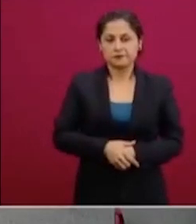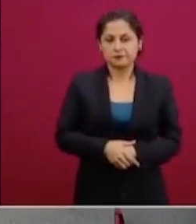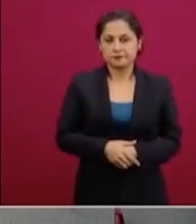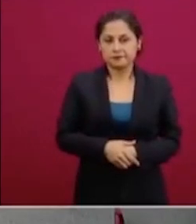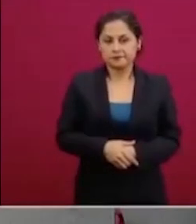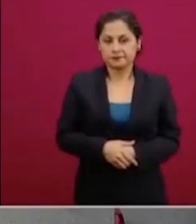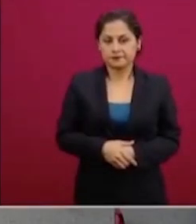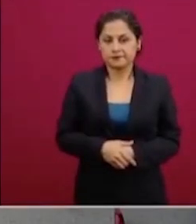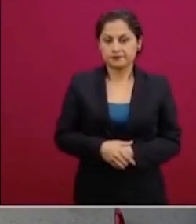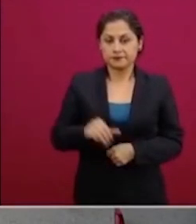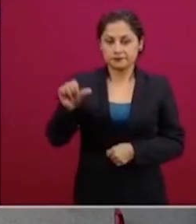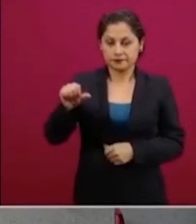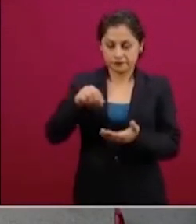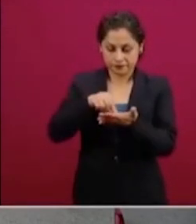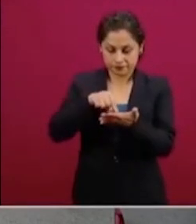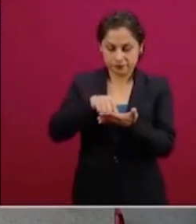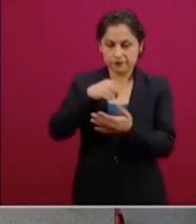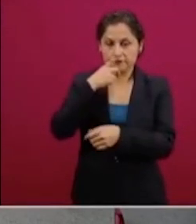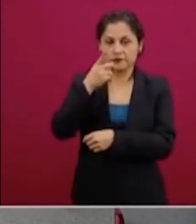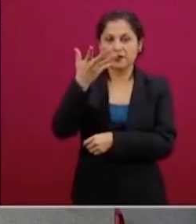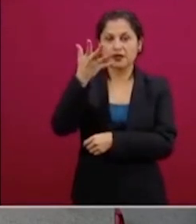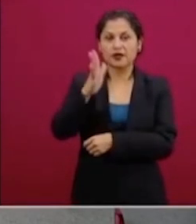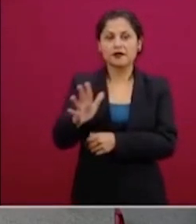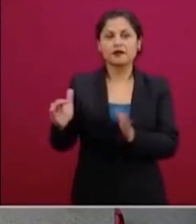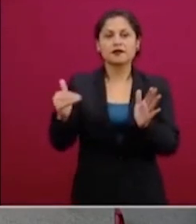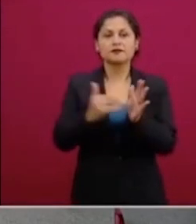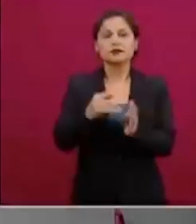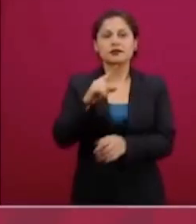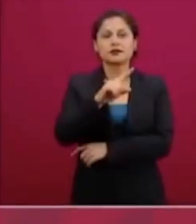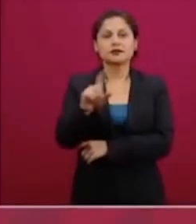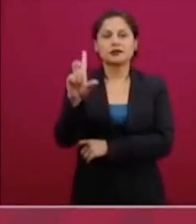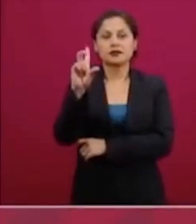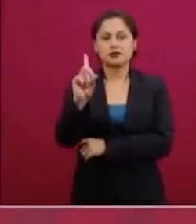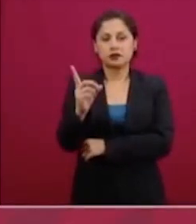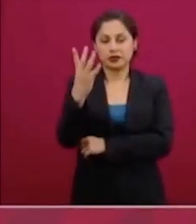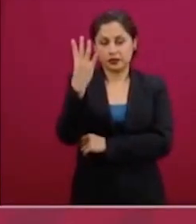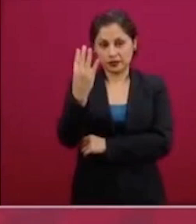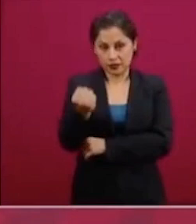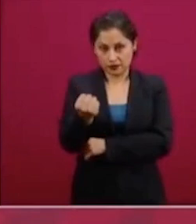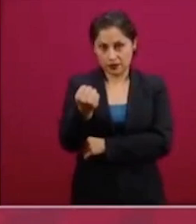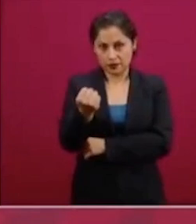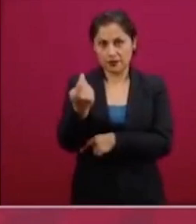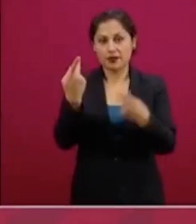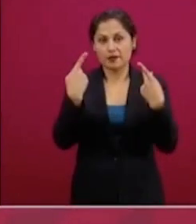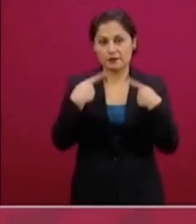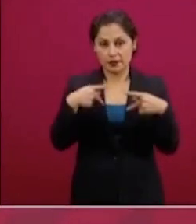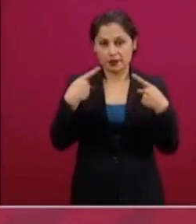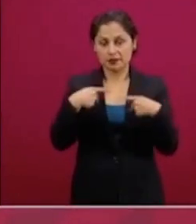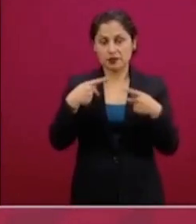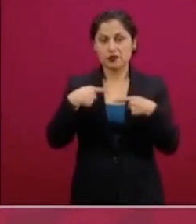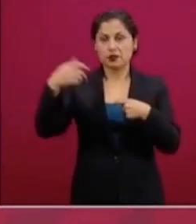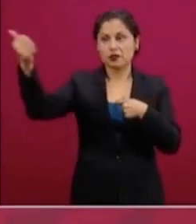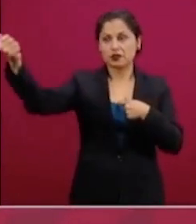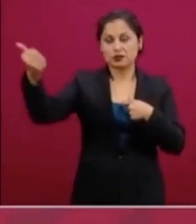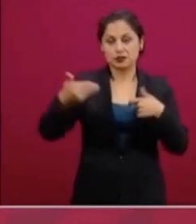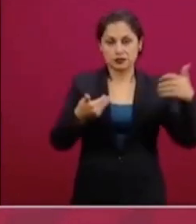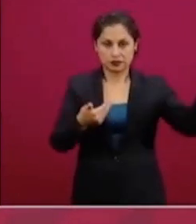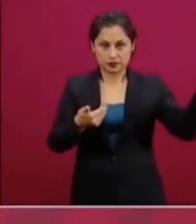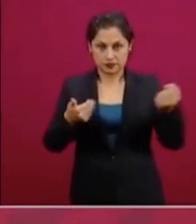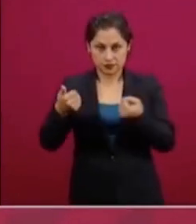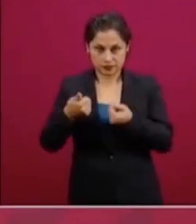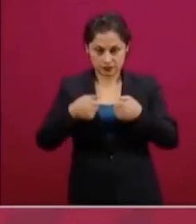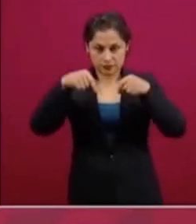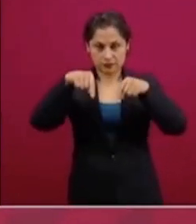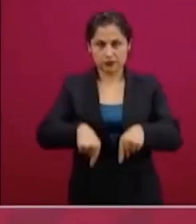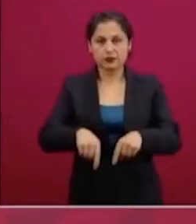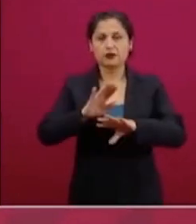A día de hoy son 10 mil 139 las personas ya repatriadas y las que tenemos ubicadas